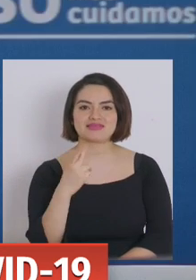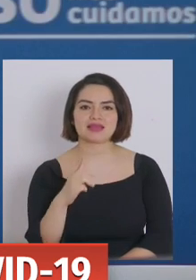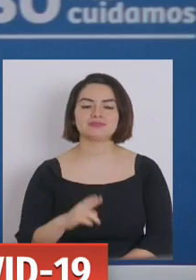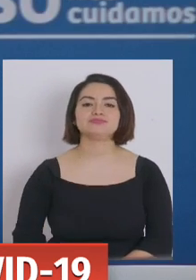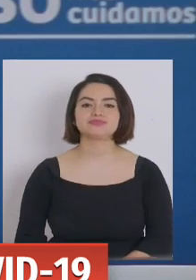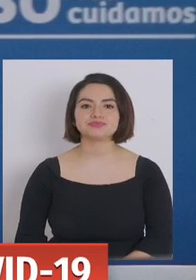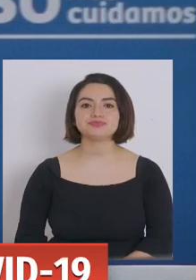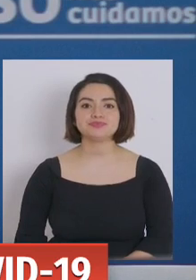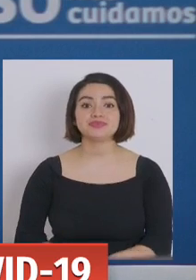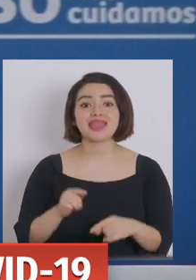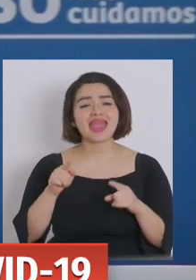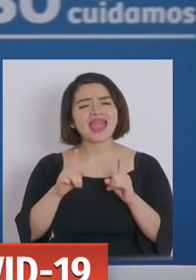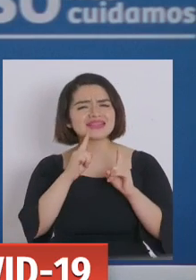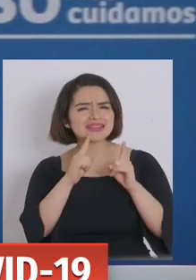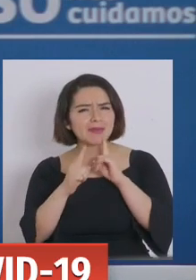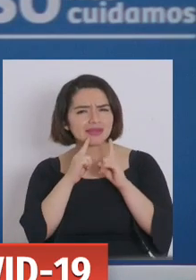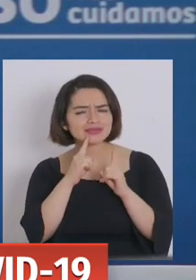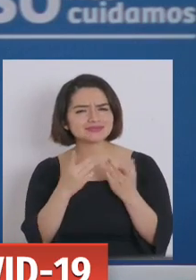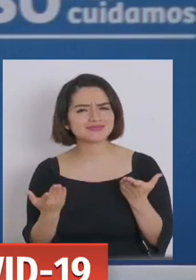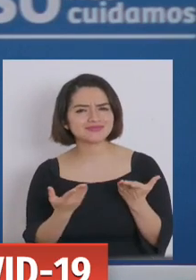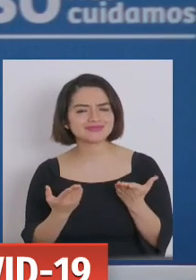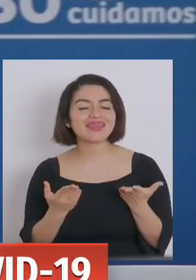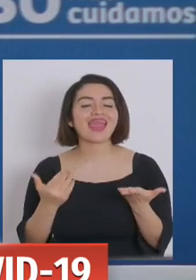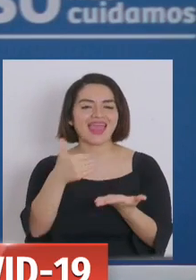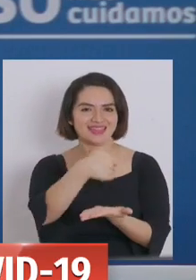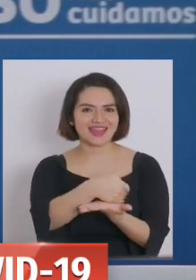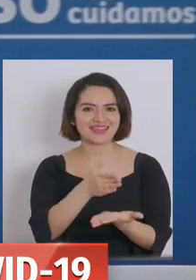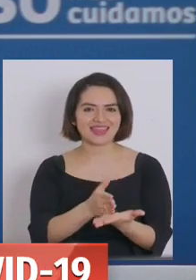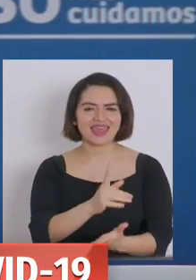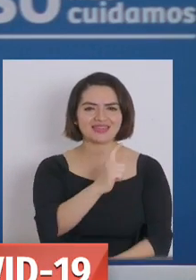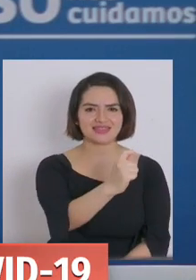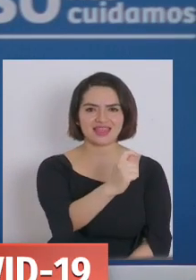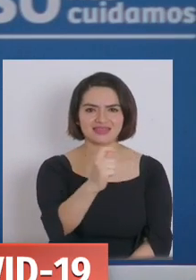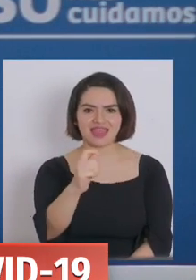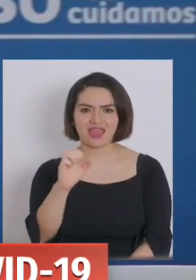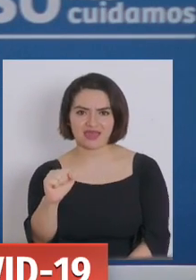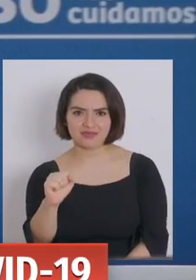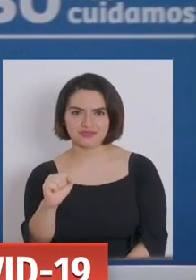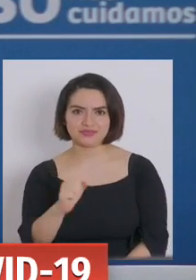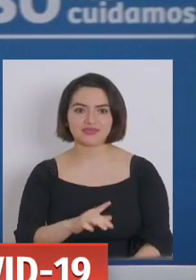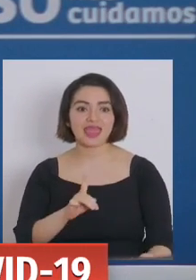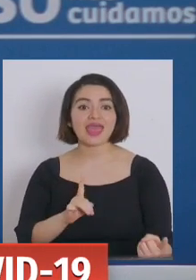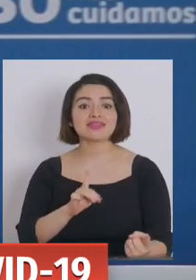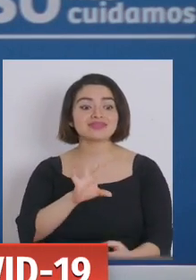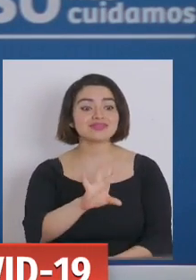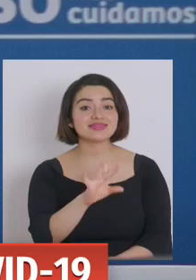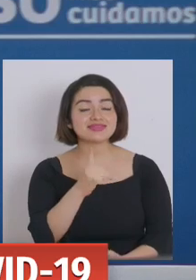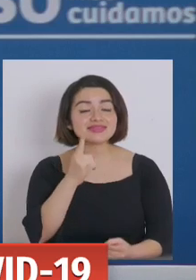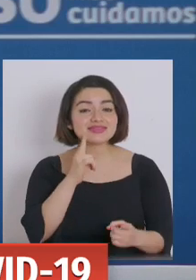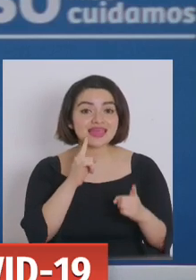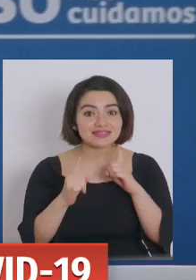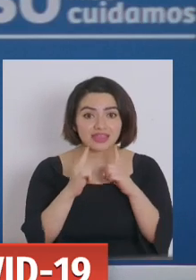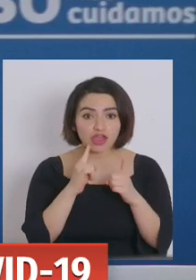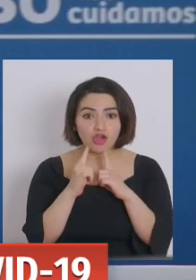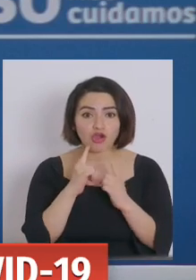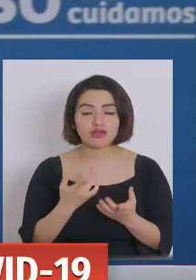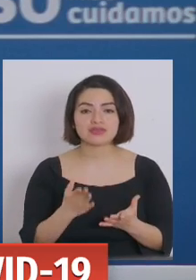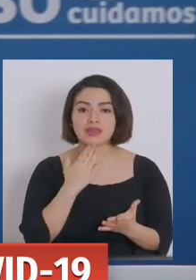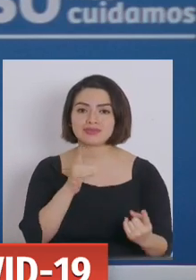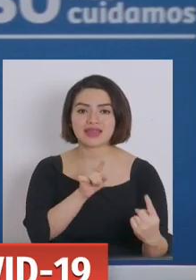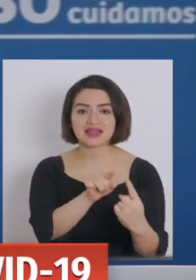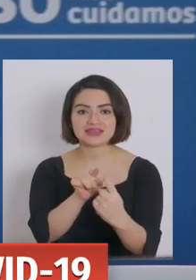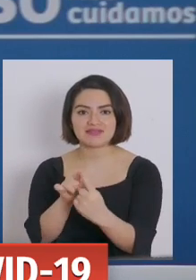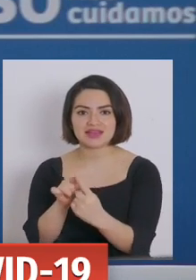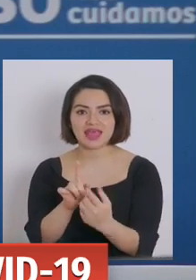exámenes se correlaciona obviamente con la estrategia TTA, Testeo, Trazabilidad y Aislamiento, que también incluye a las